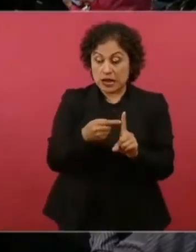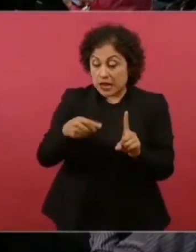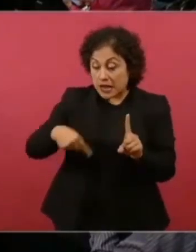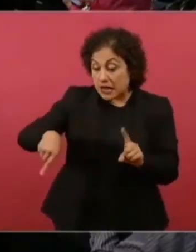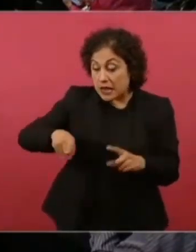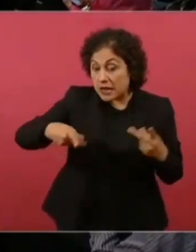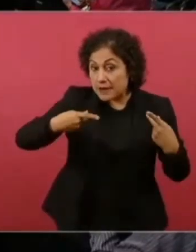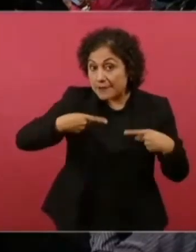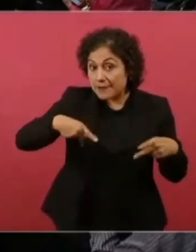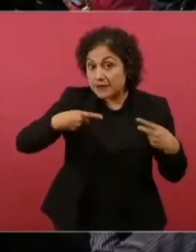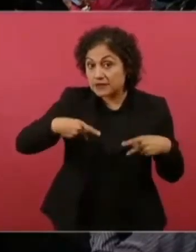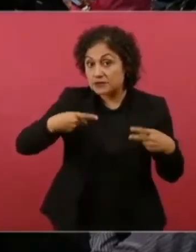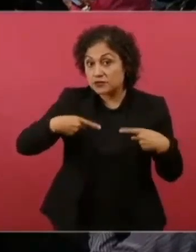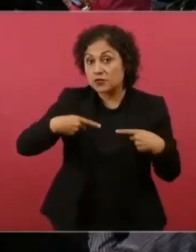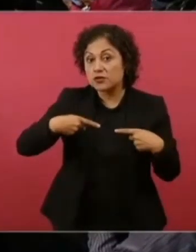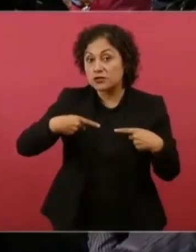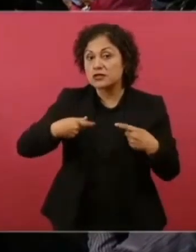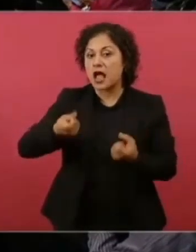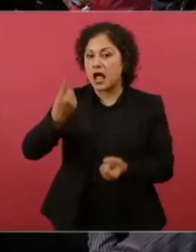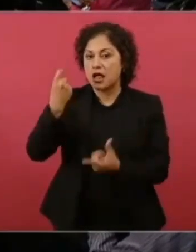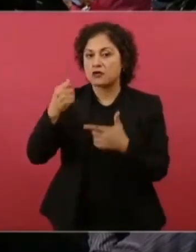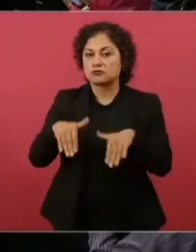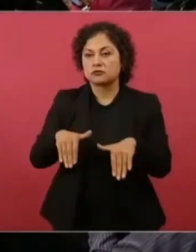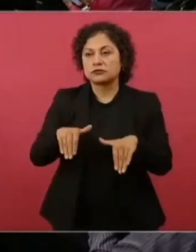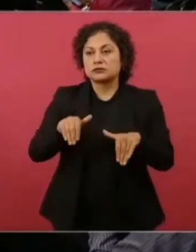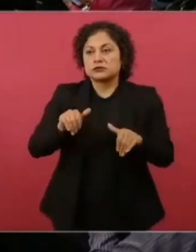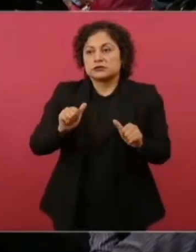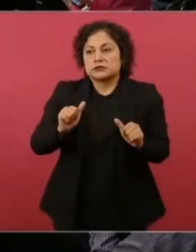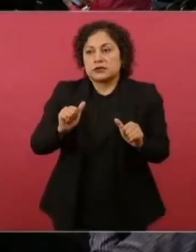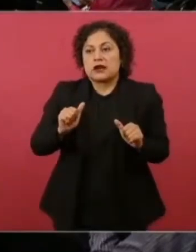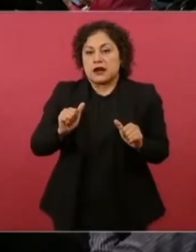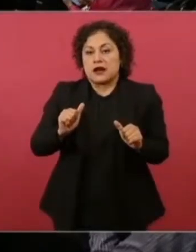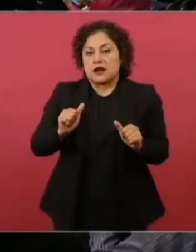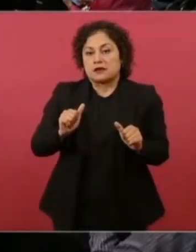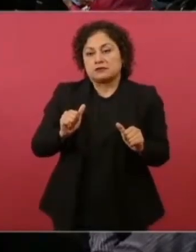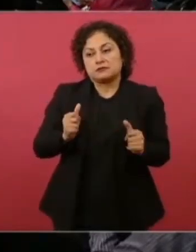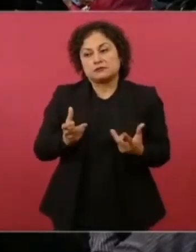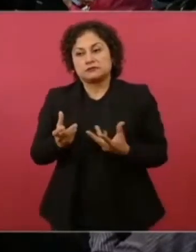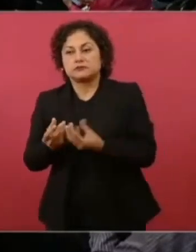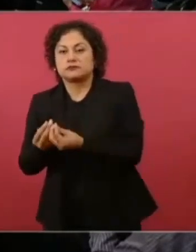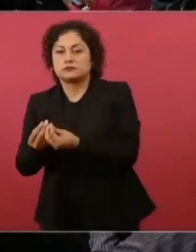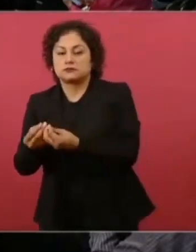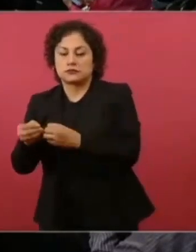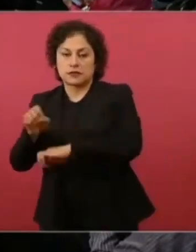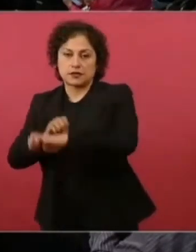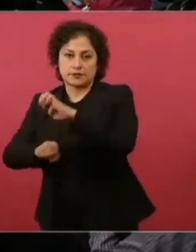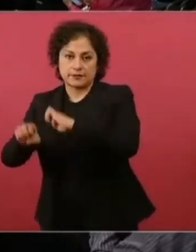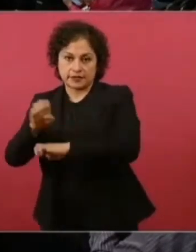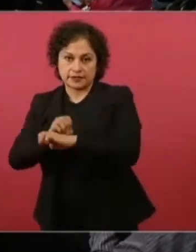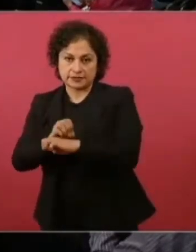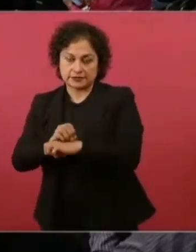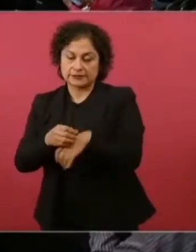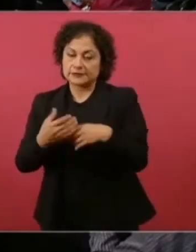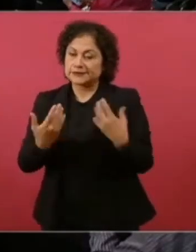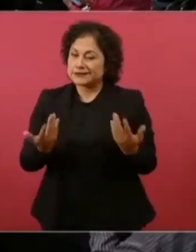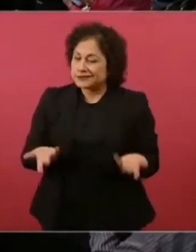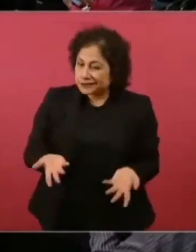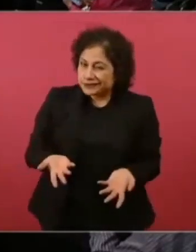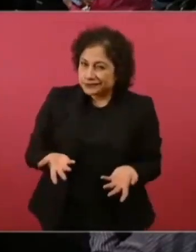se hace a un lado y se va del lado de las empresas. Entonces, legalmente